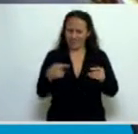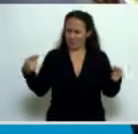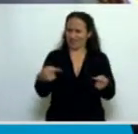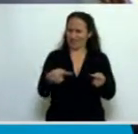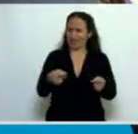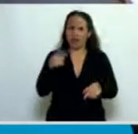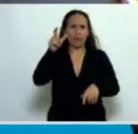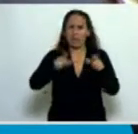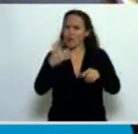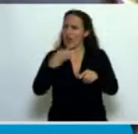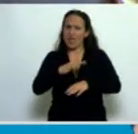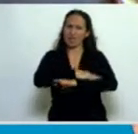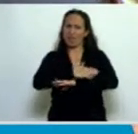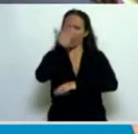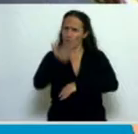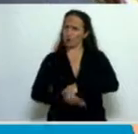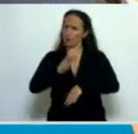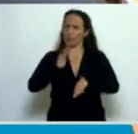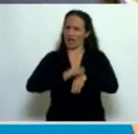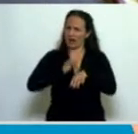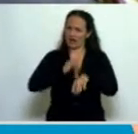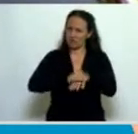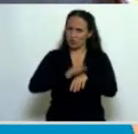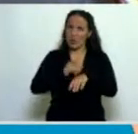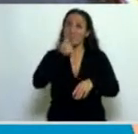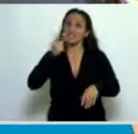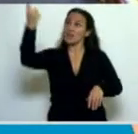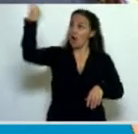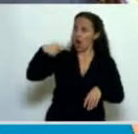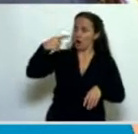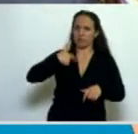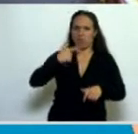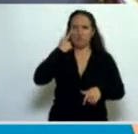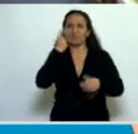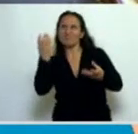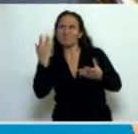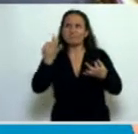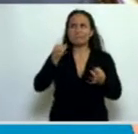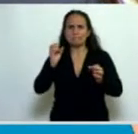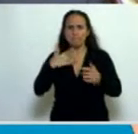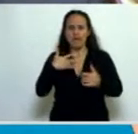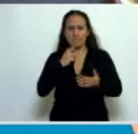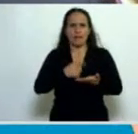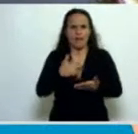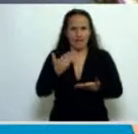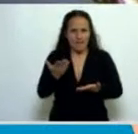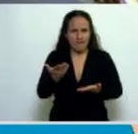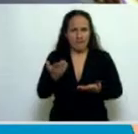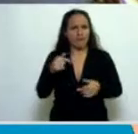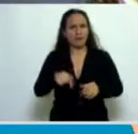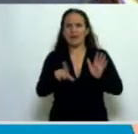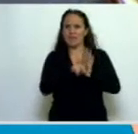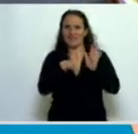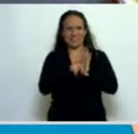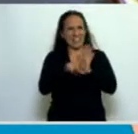de manera responsable, examinen críticamente aquellas órdenes que sean manifiestamente contrarias al ordenamiento jurídico. Esta